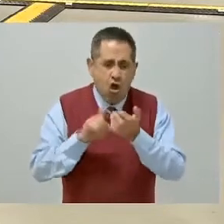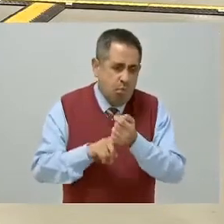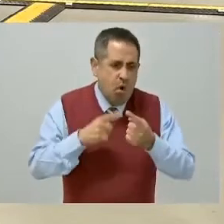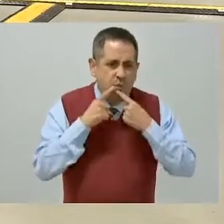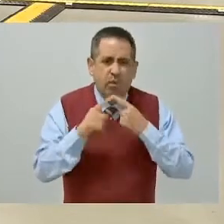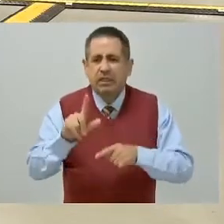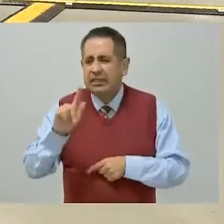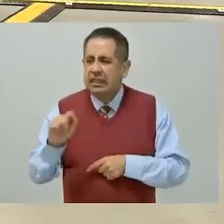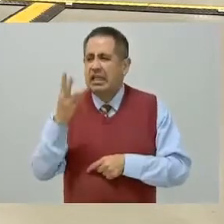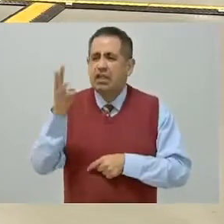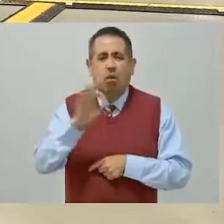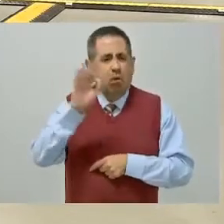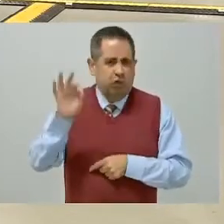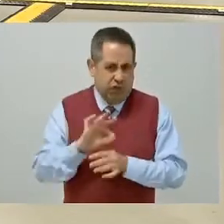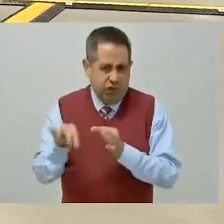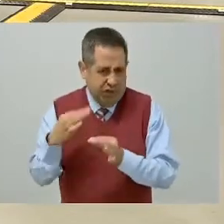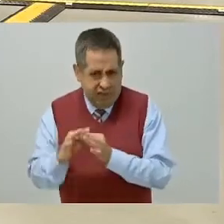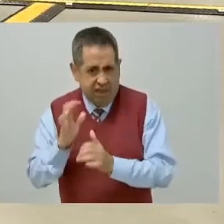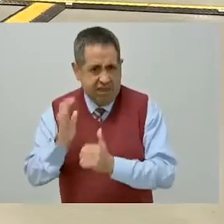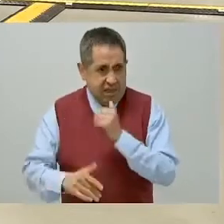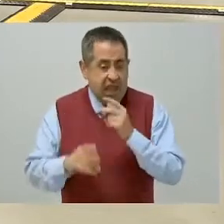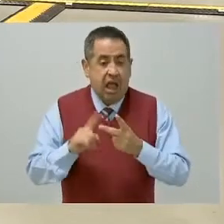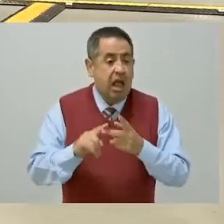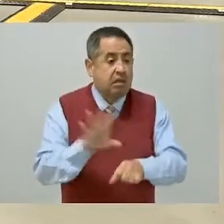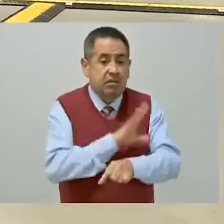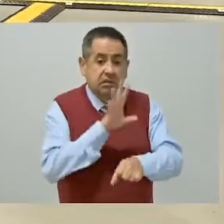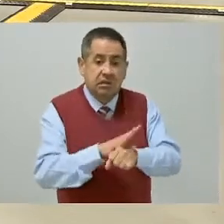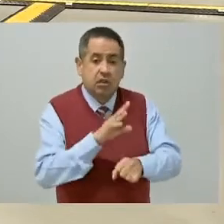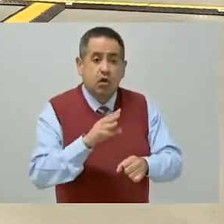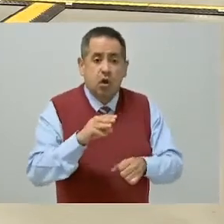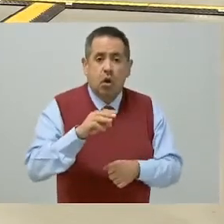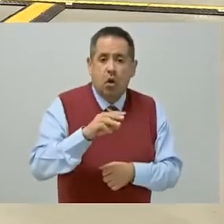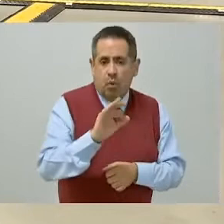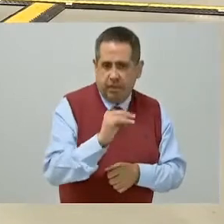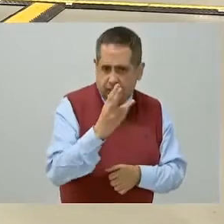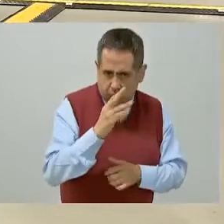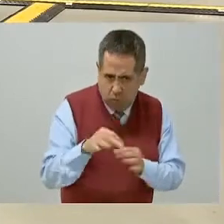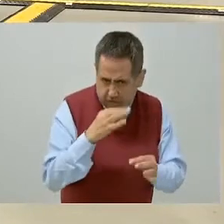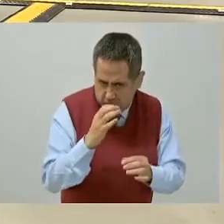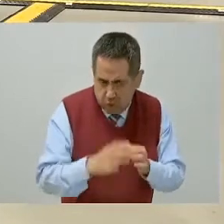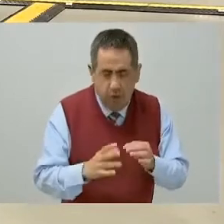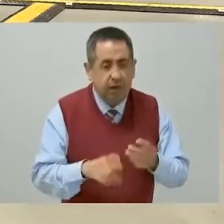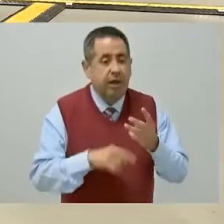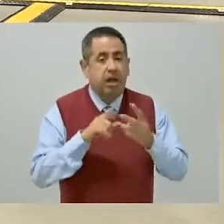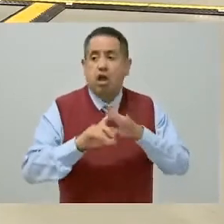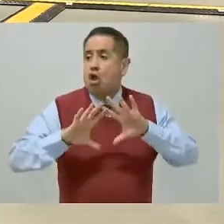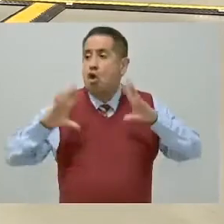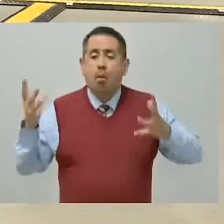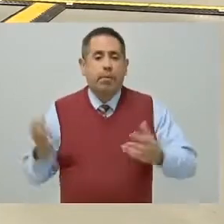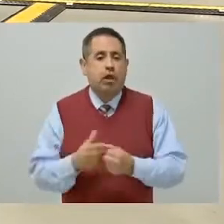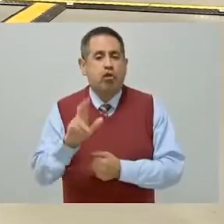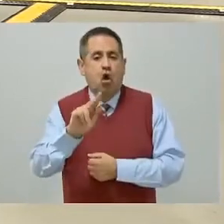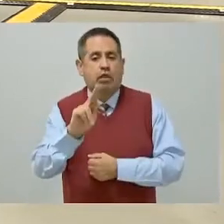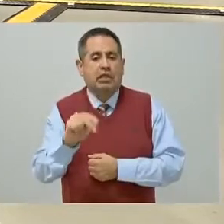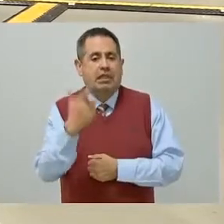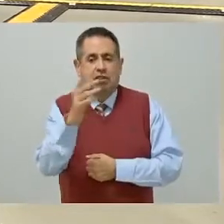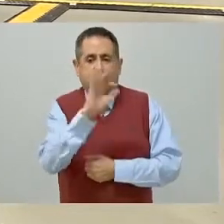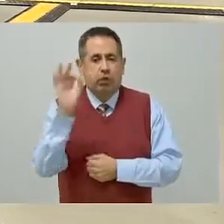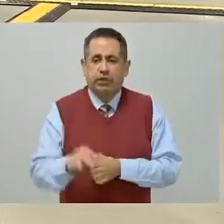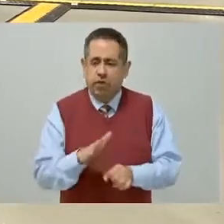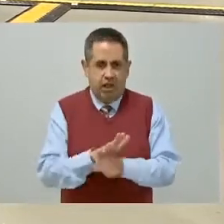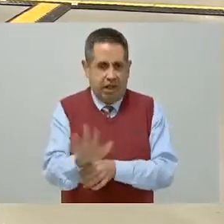73 por ciento, de obra electromecánica 43 y en global tenemos el 87 por ciento, señor.